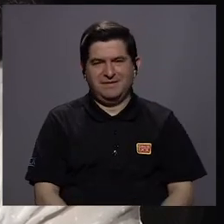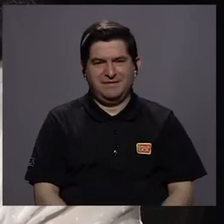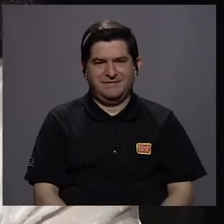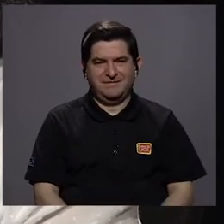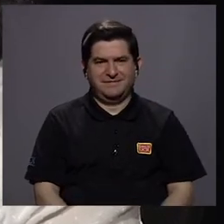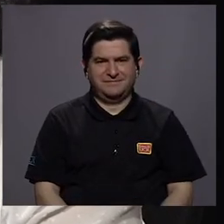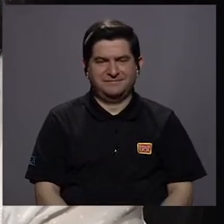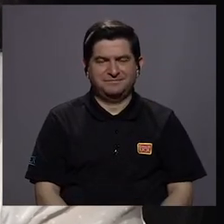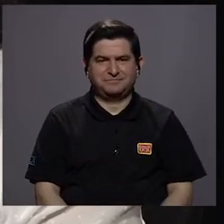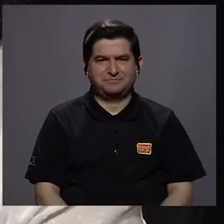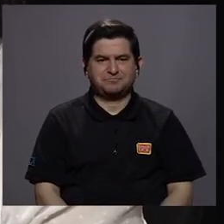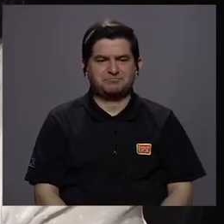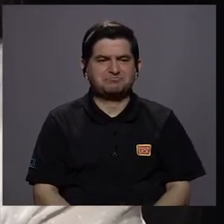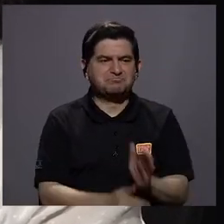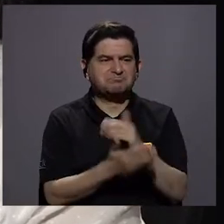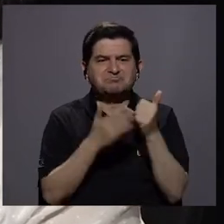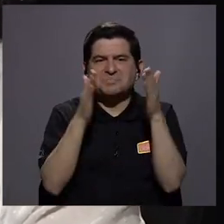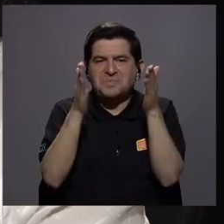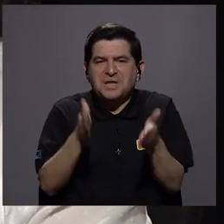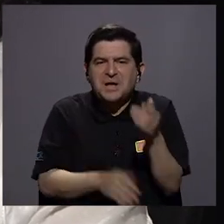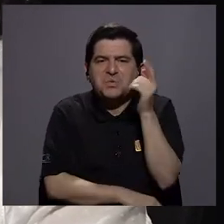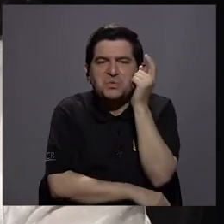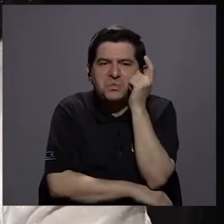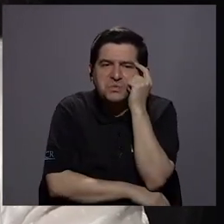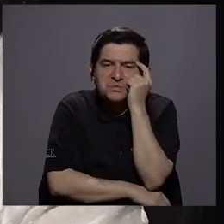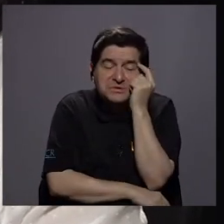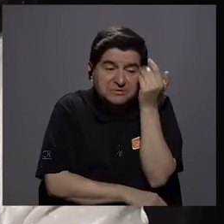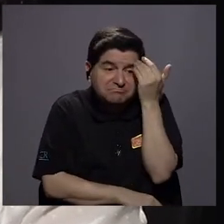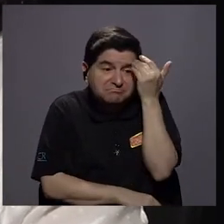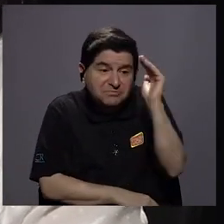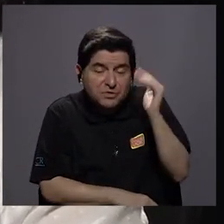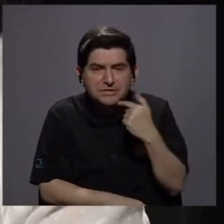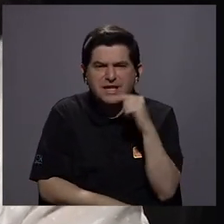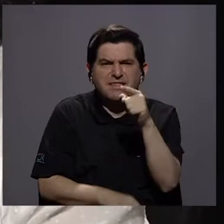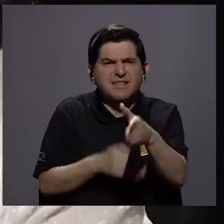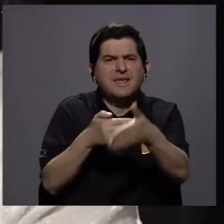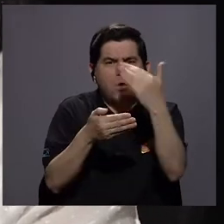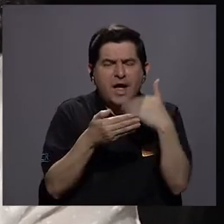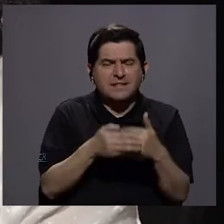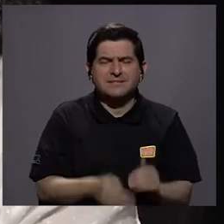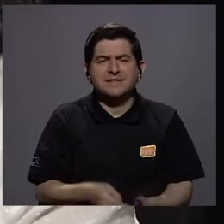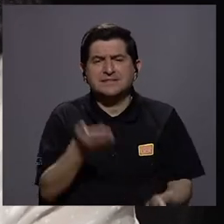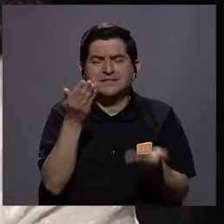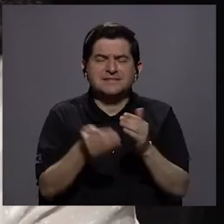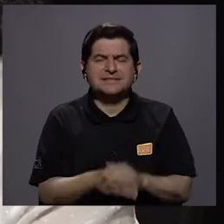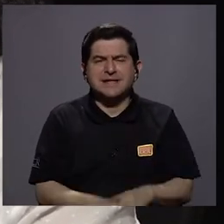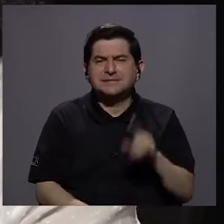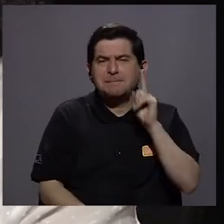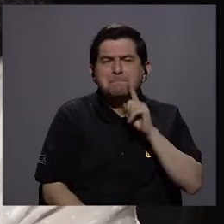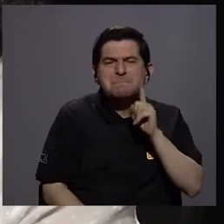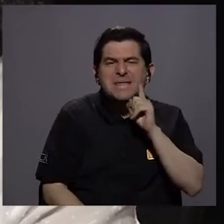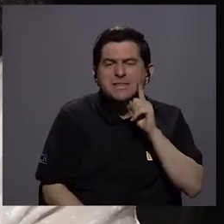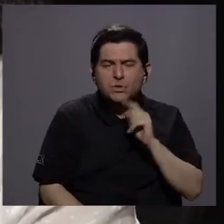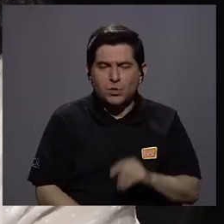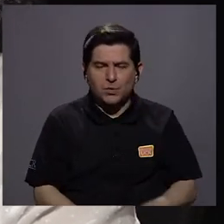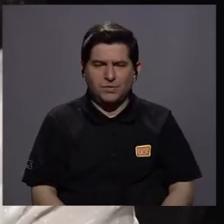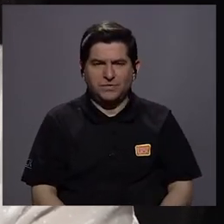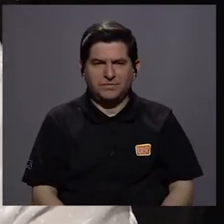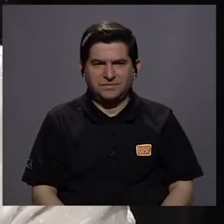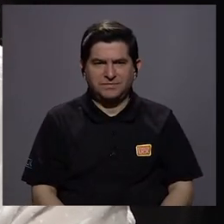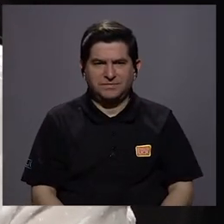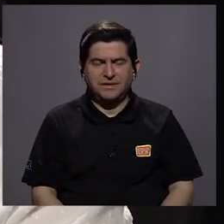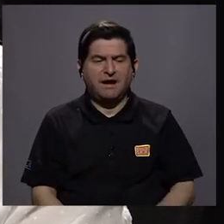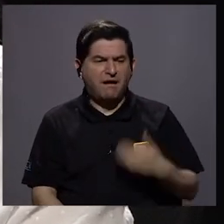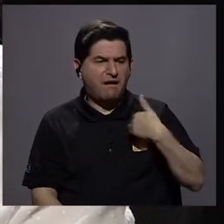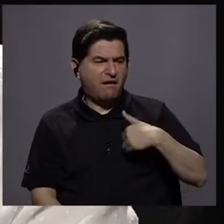Y alguna gente piensa, no sé, como decía usted, mitos, alguna gente piensa que los